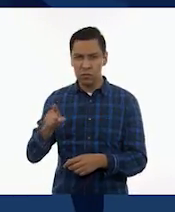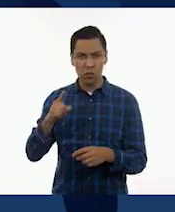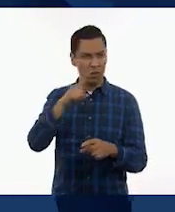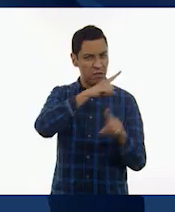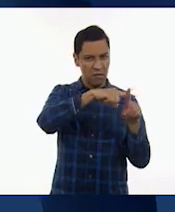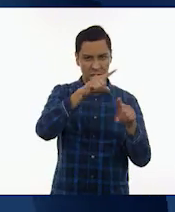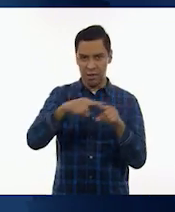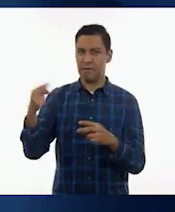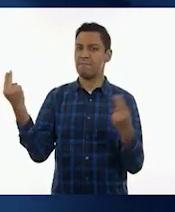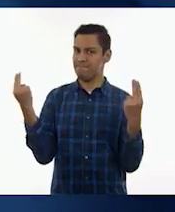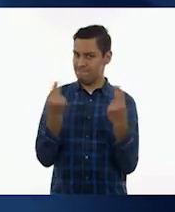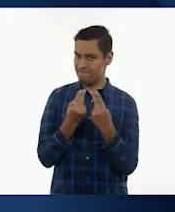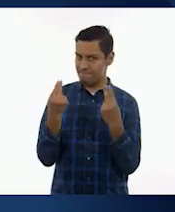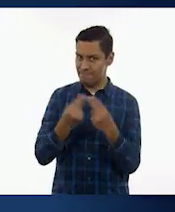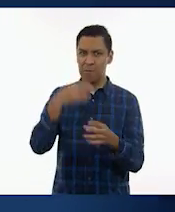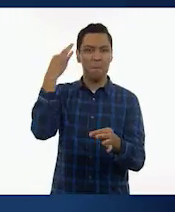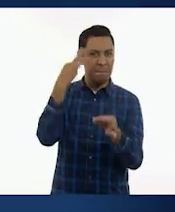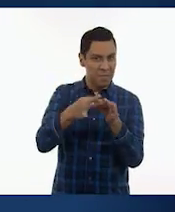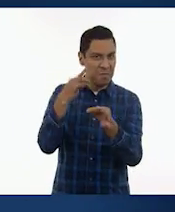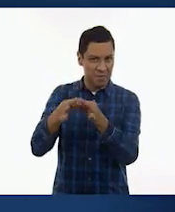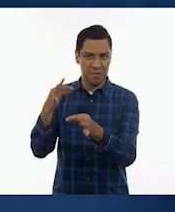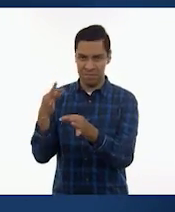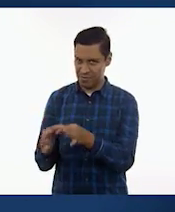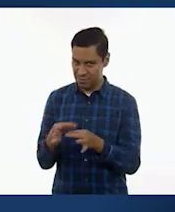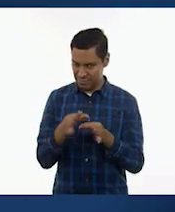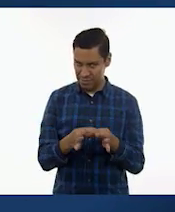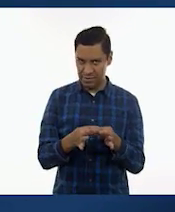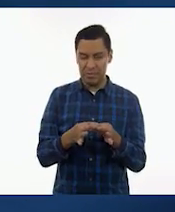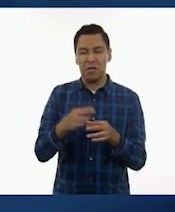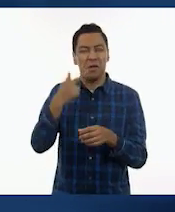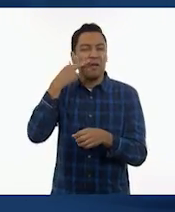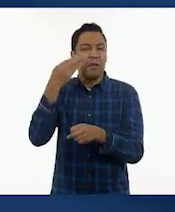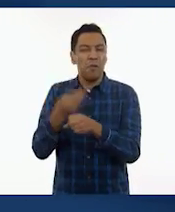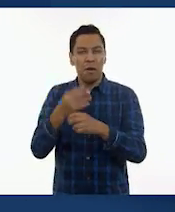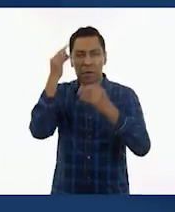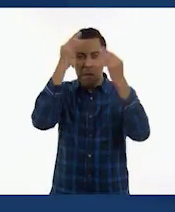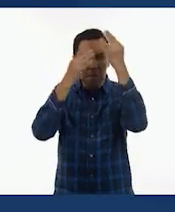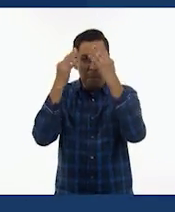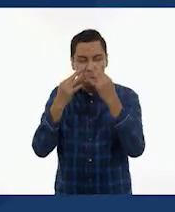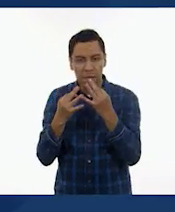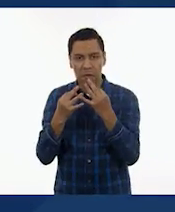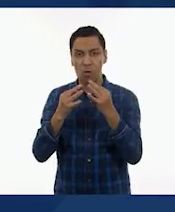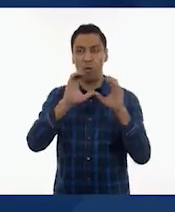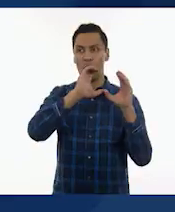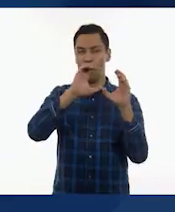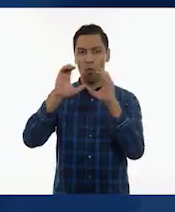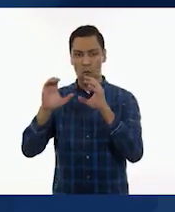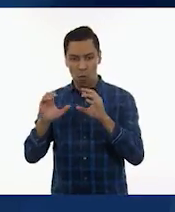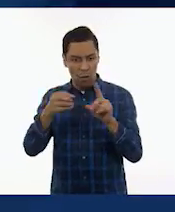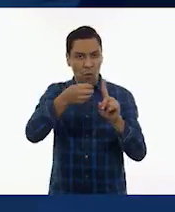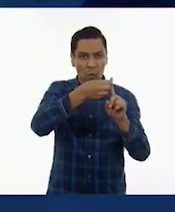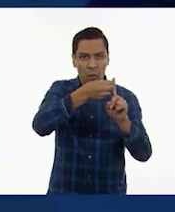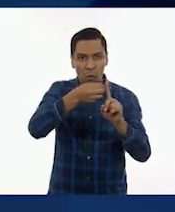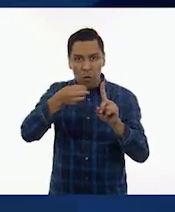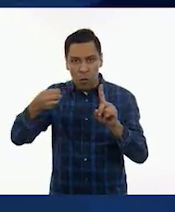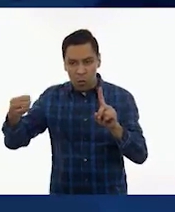las tareas asignadas a cada quien. Los responsables del maquillaje y el vestuario deben cuidar que todo esté en orden y a la mano, para